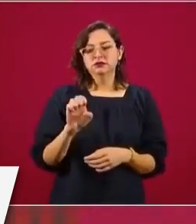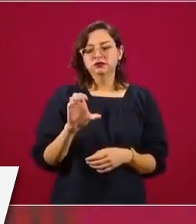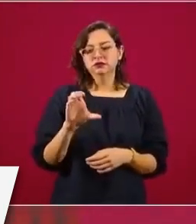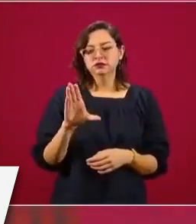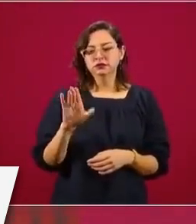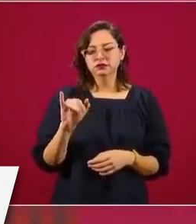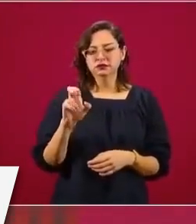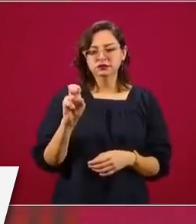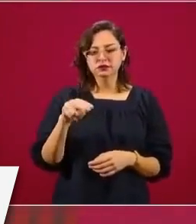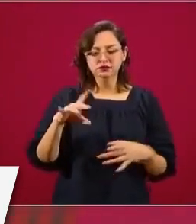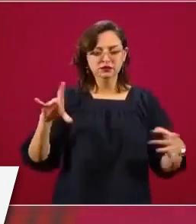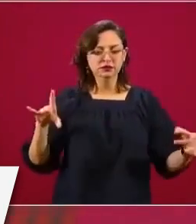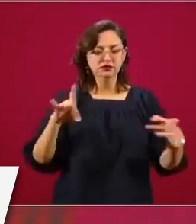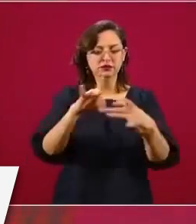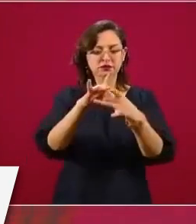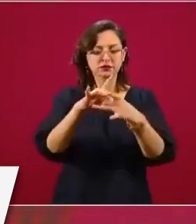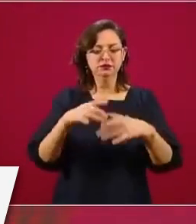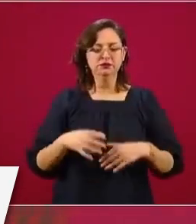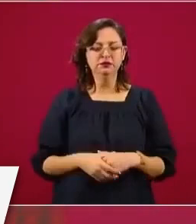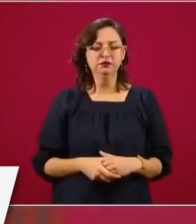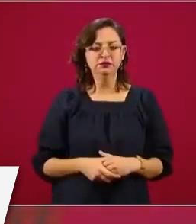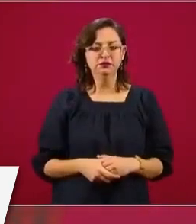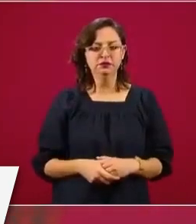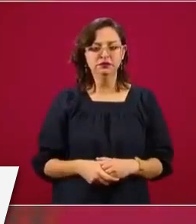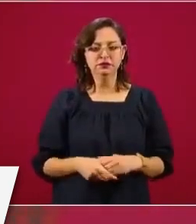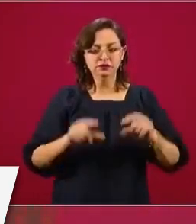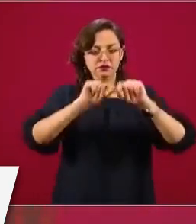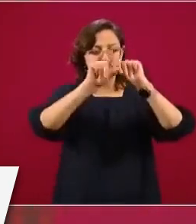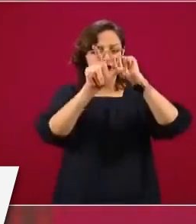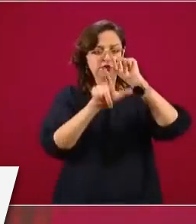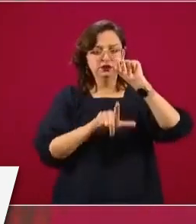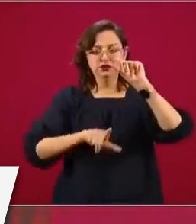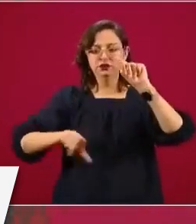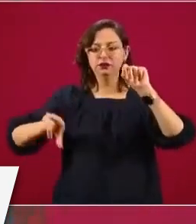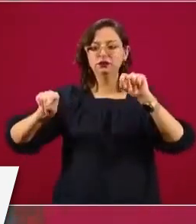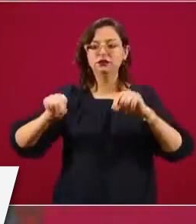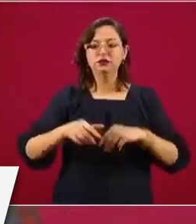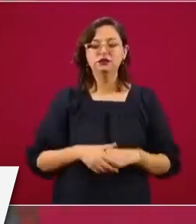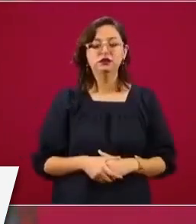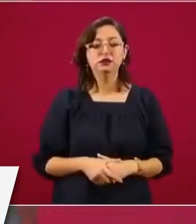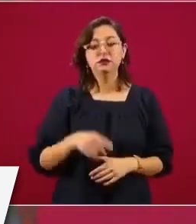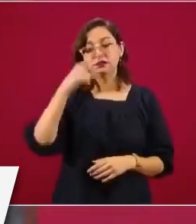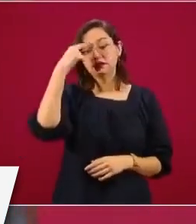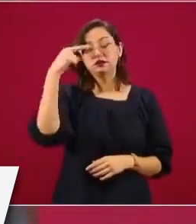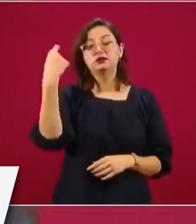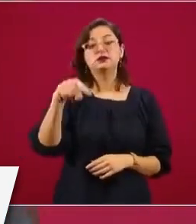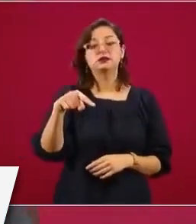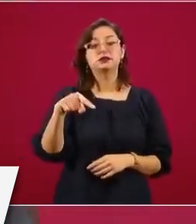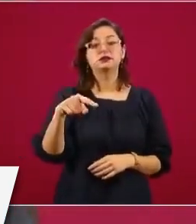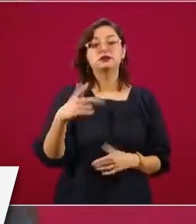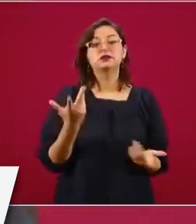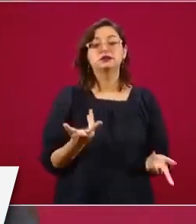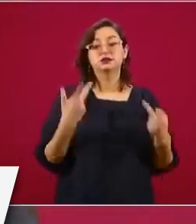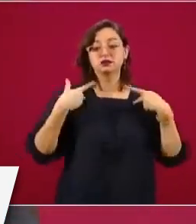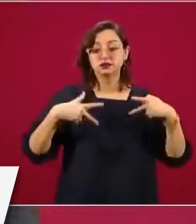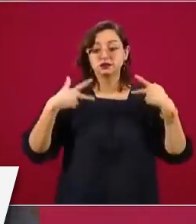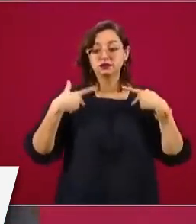en todo el país para que la gente